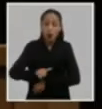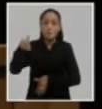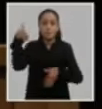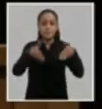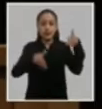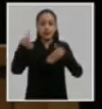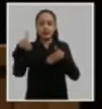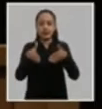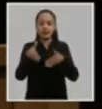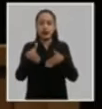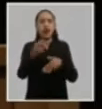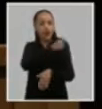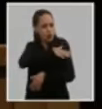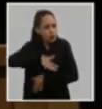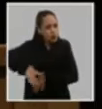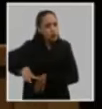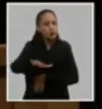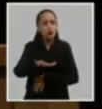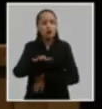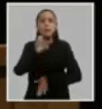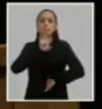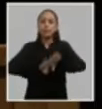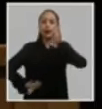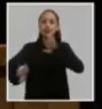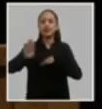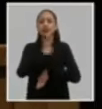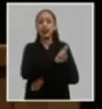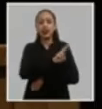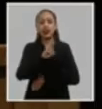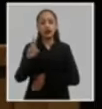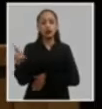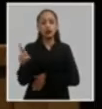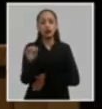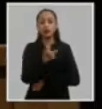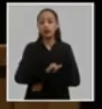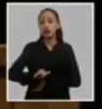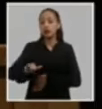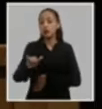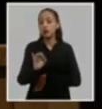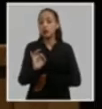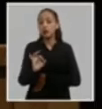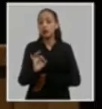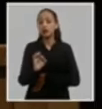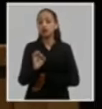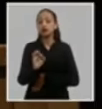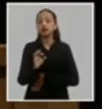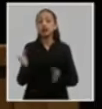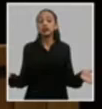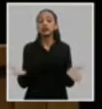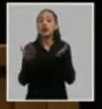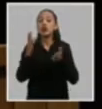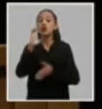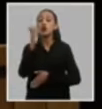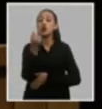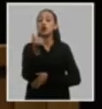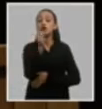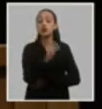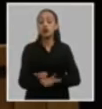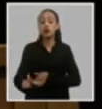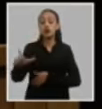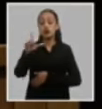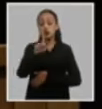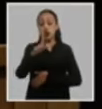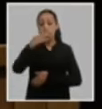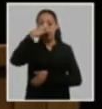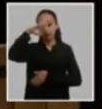participación del pueblo cubano en defensa de la revolución y para afianzar el desarrollo económico y social de la